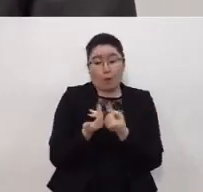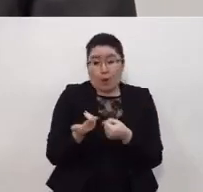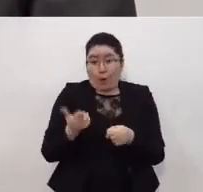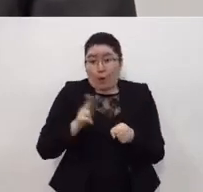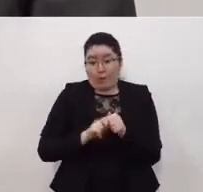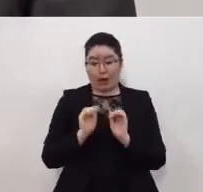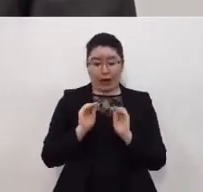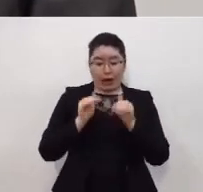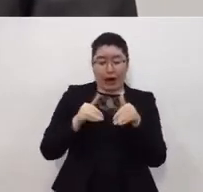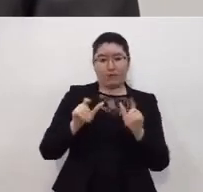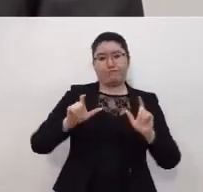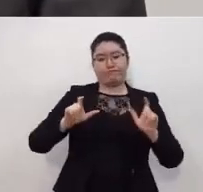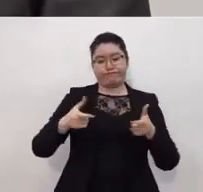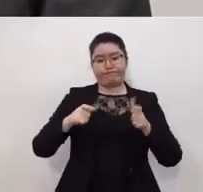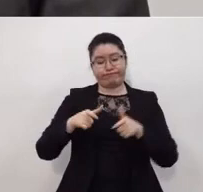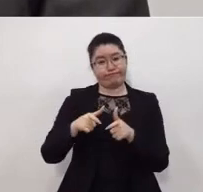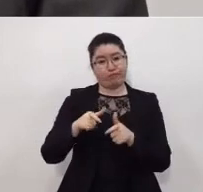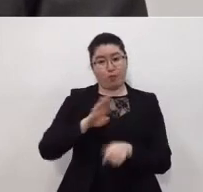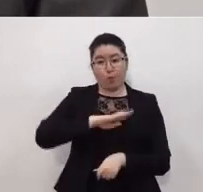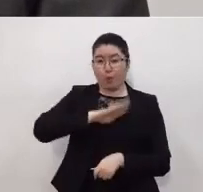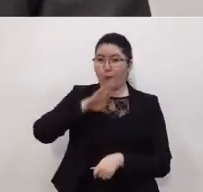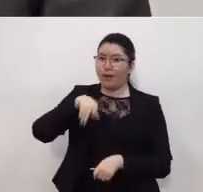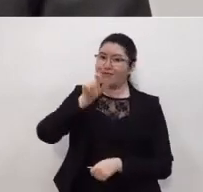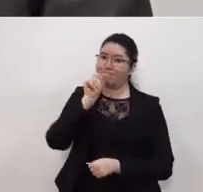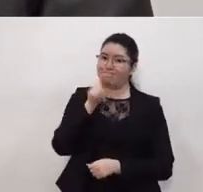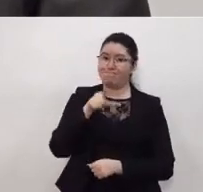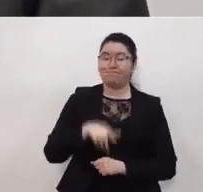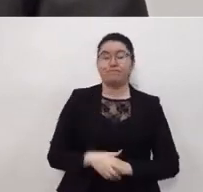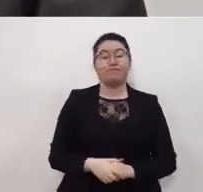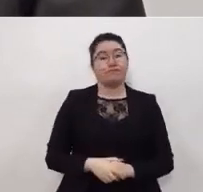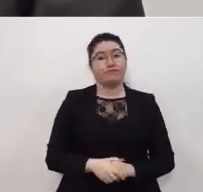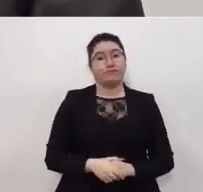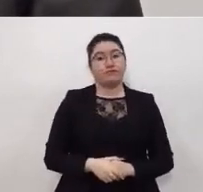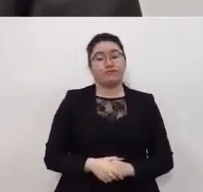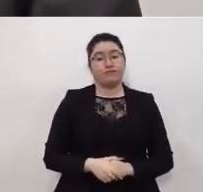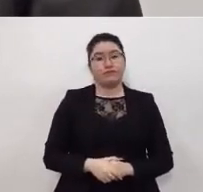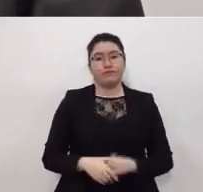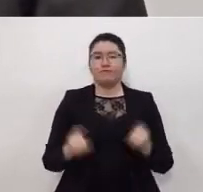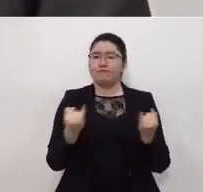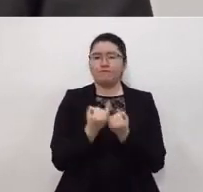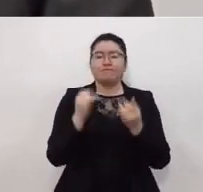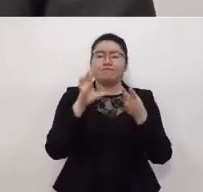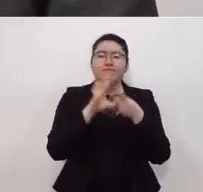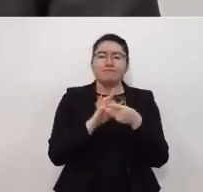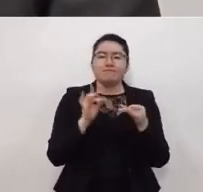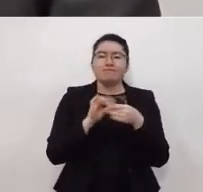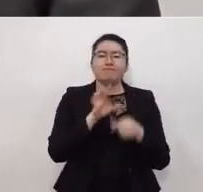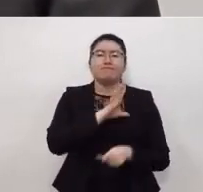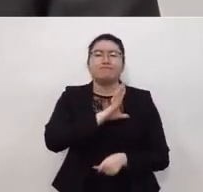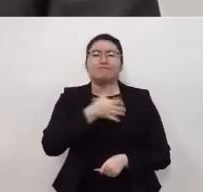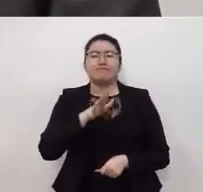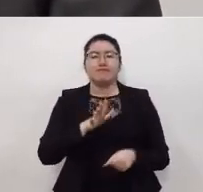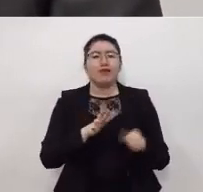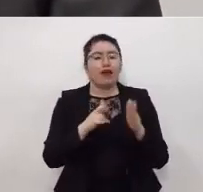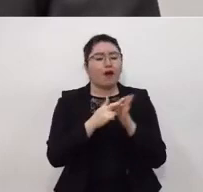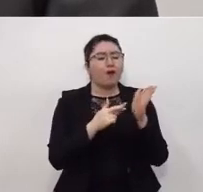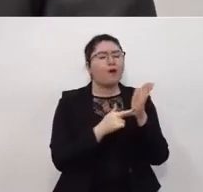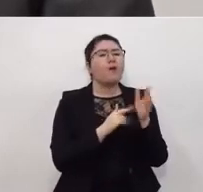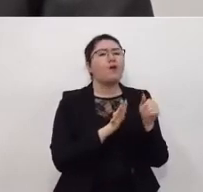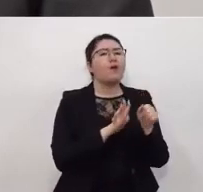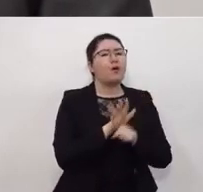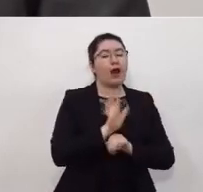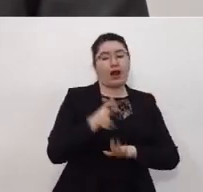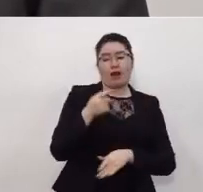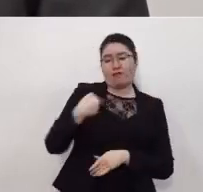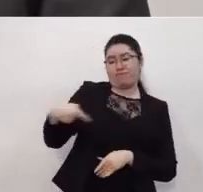y se reduzcan las muertes. En síntesis voy a comentar de manera general cuáles son estas medidas que han